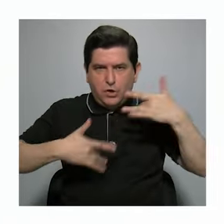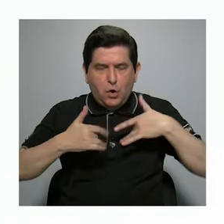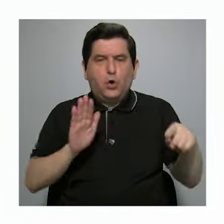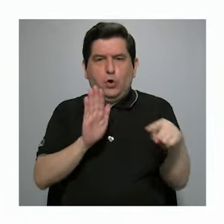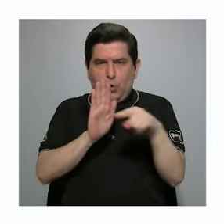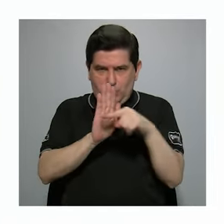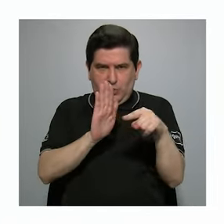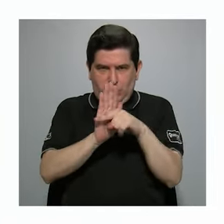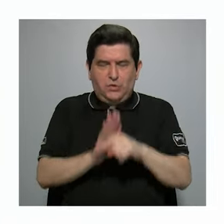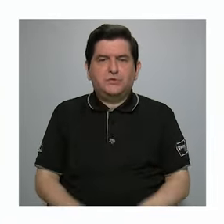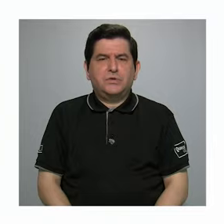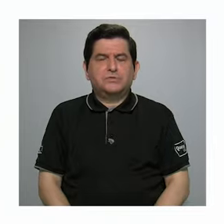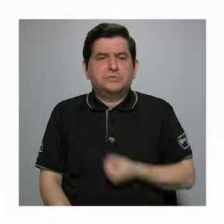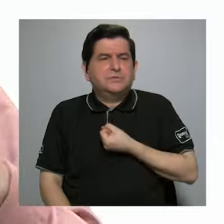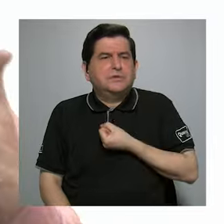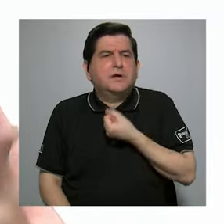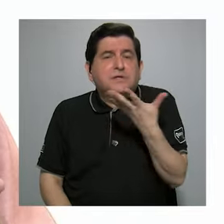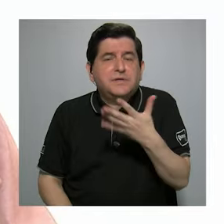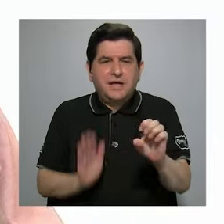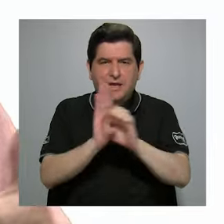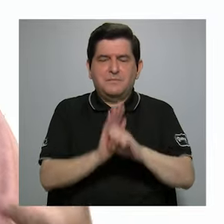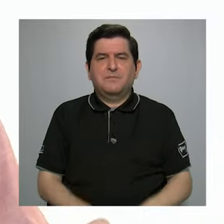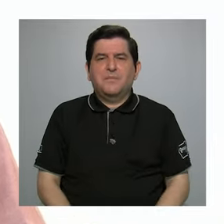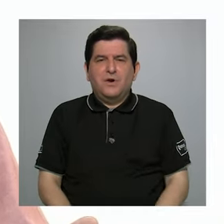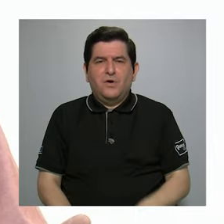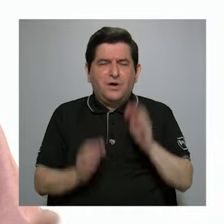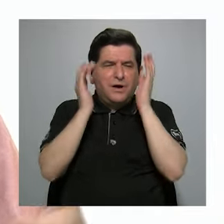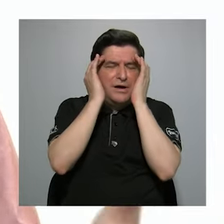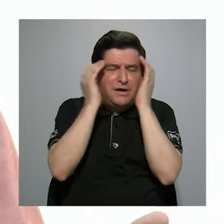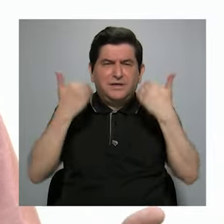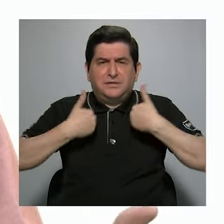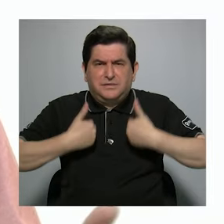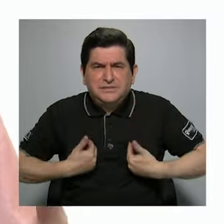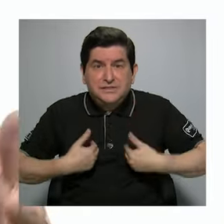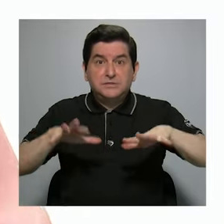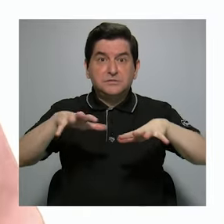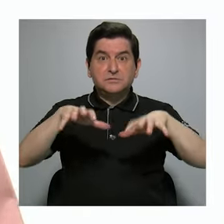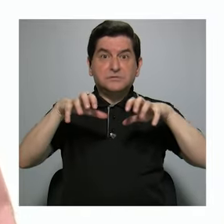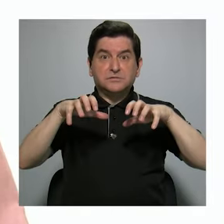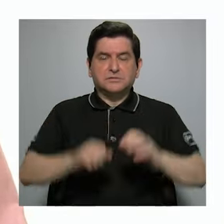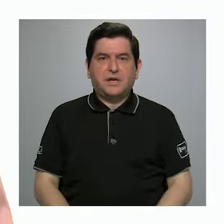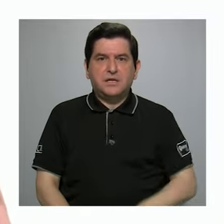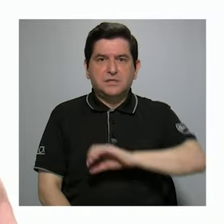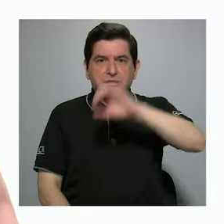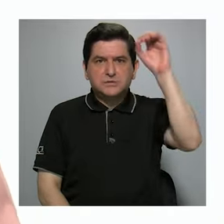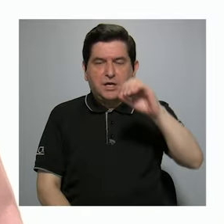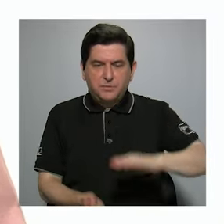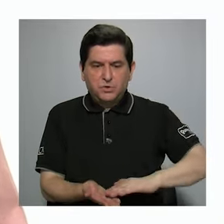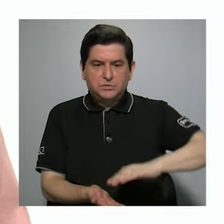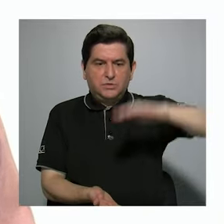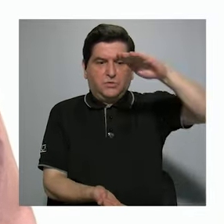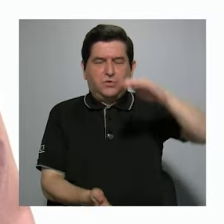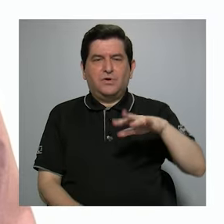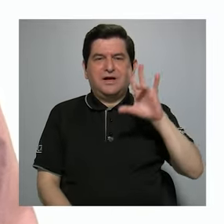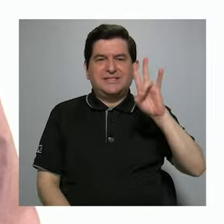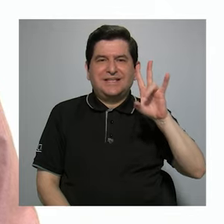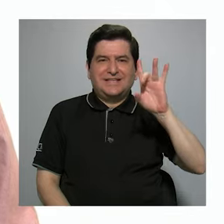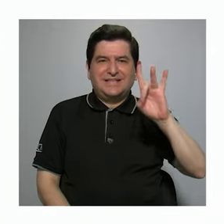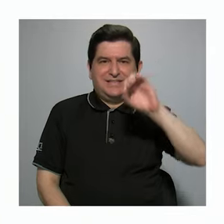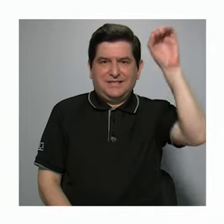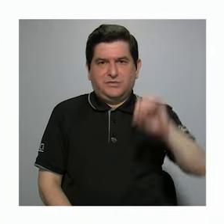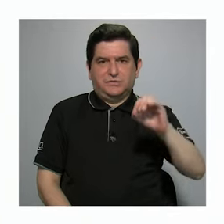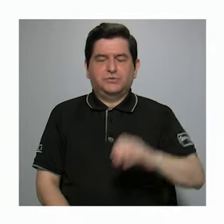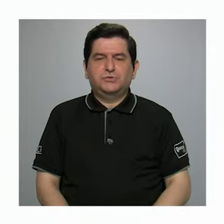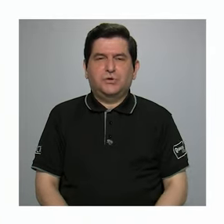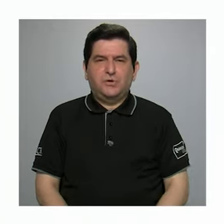negativos expresados como ansiedad, cansancio o estrés, el porcentaje se eleva a 78%.